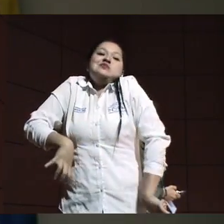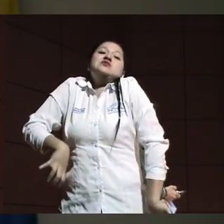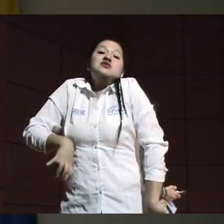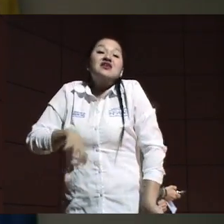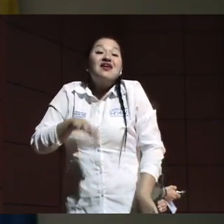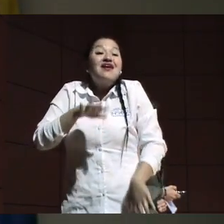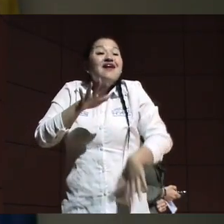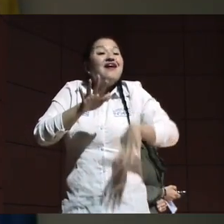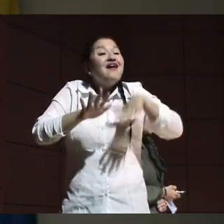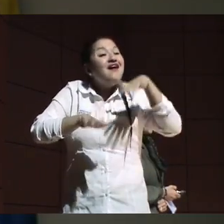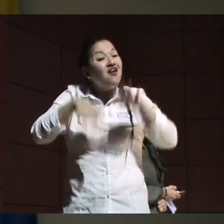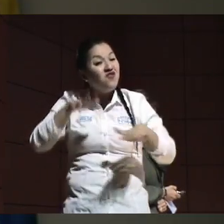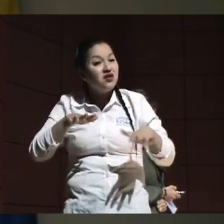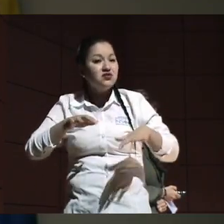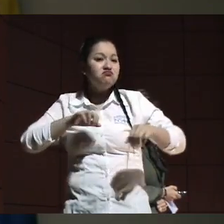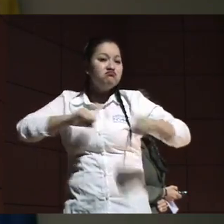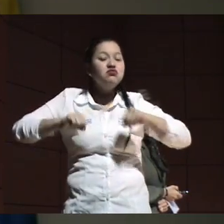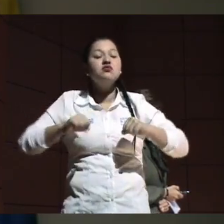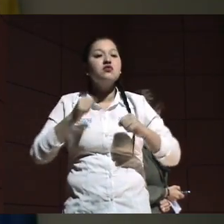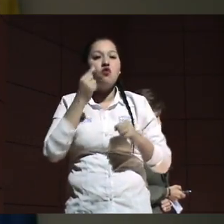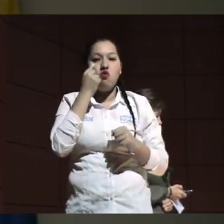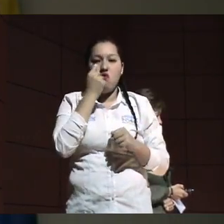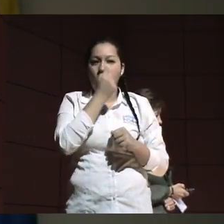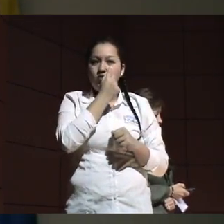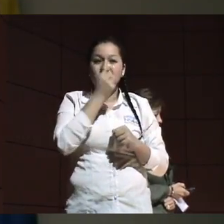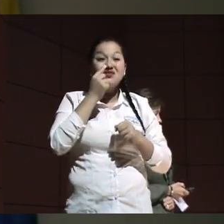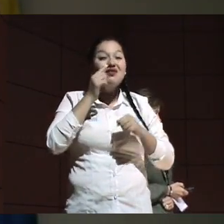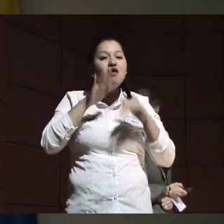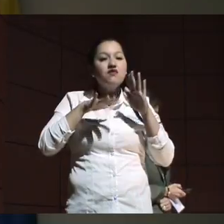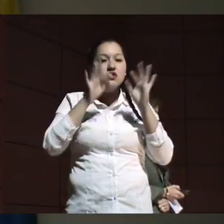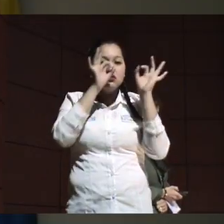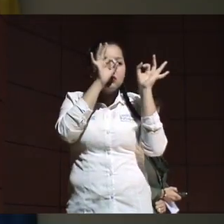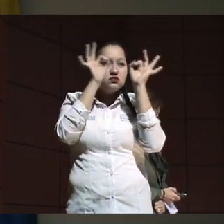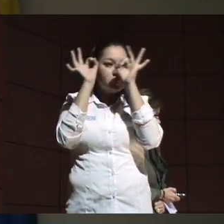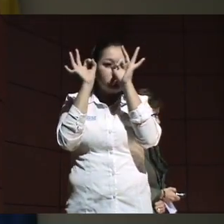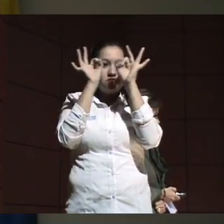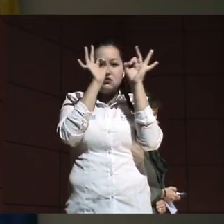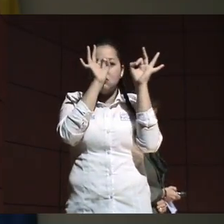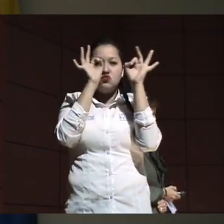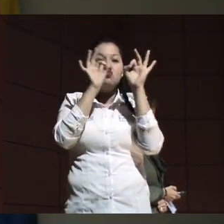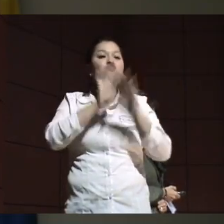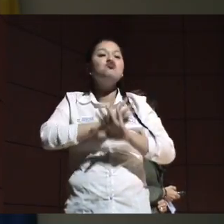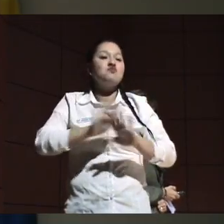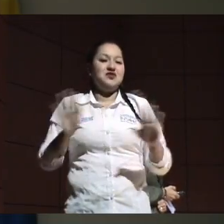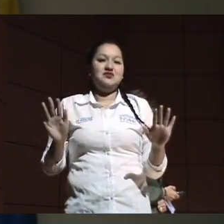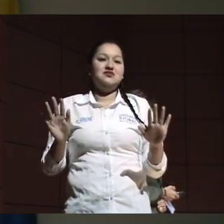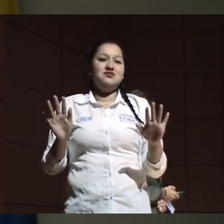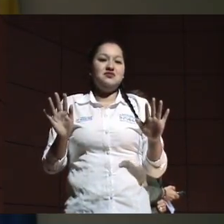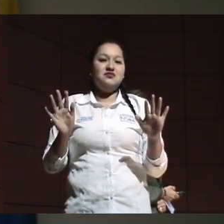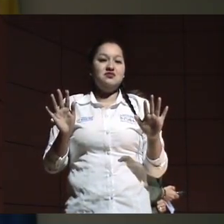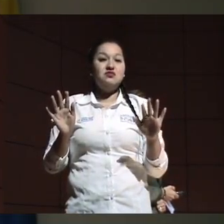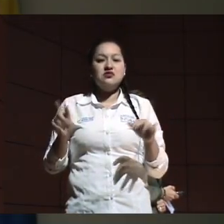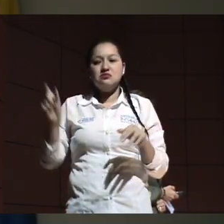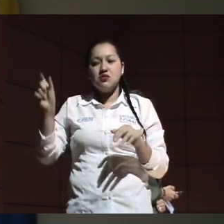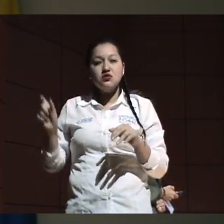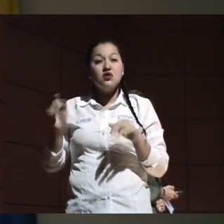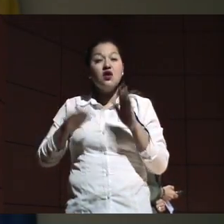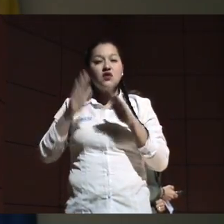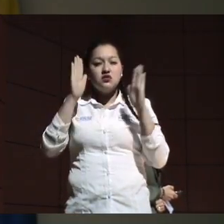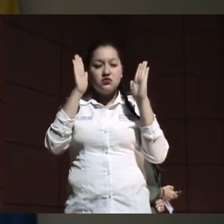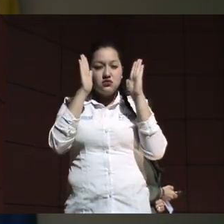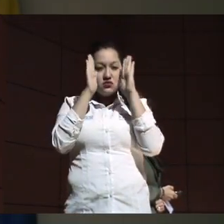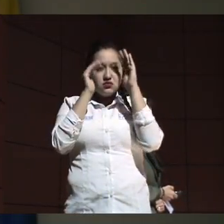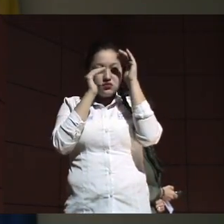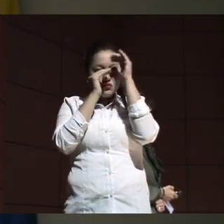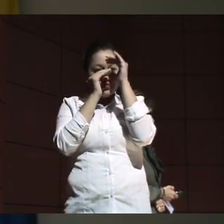momento y de acuerdo al avance de la enfermedad son tus ojos. Entonces, el paciente tiende a ver disminución en la